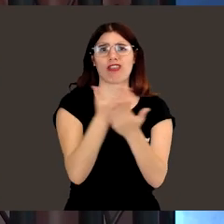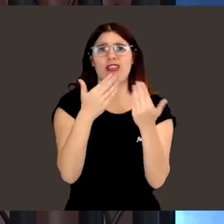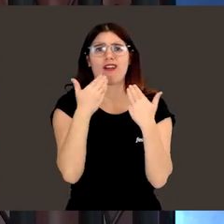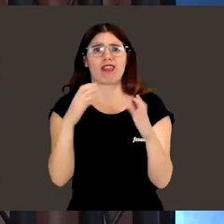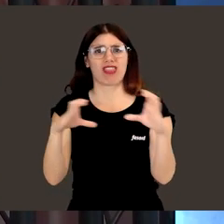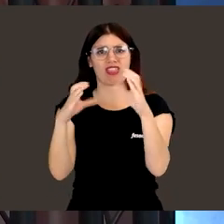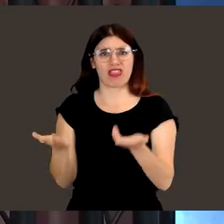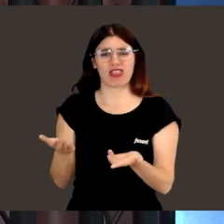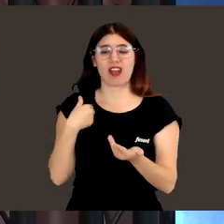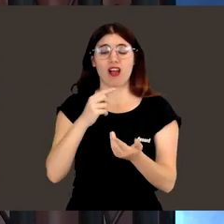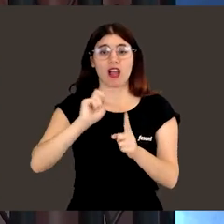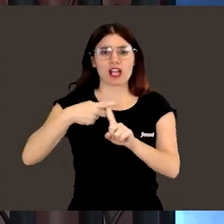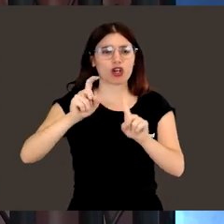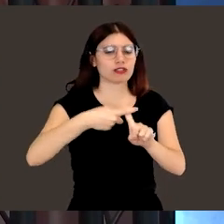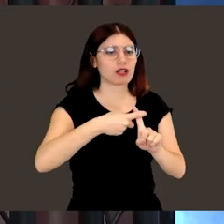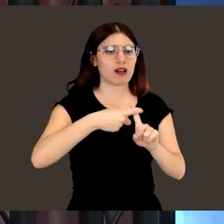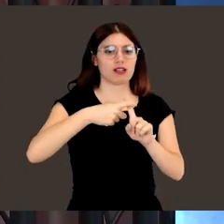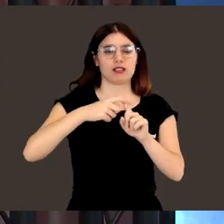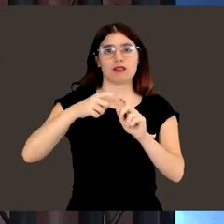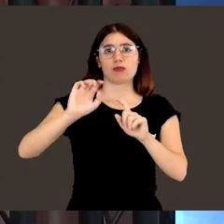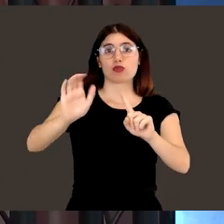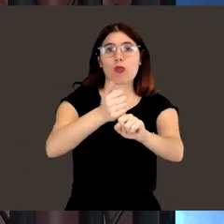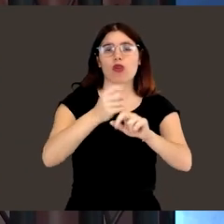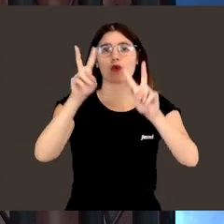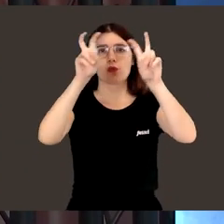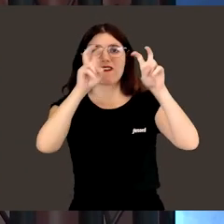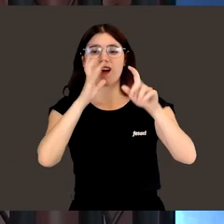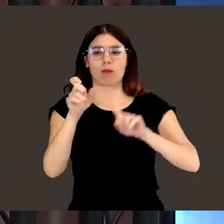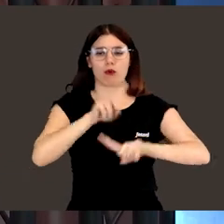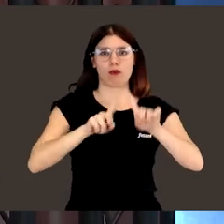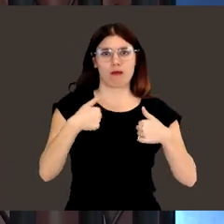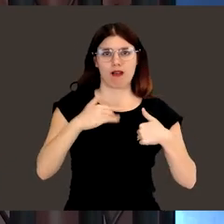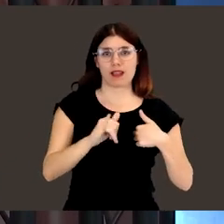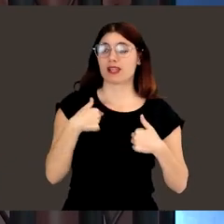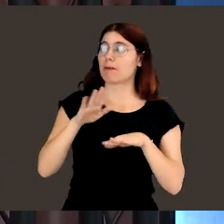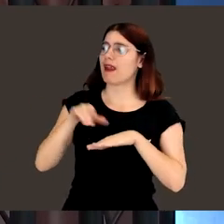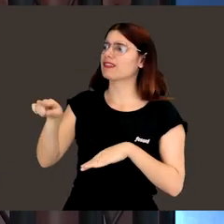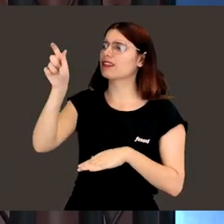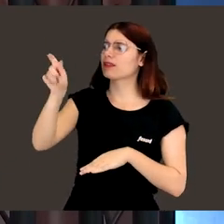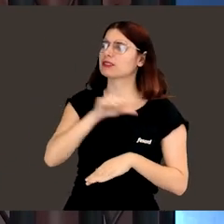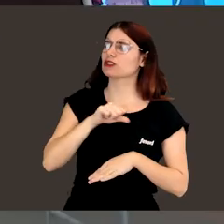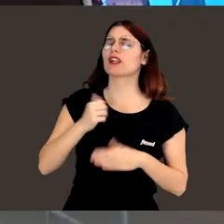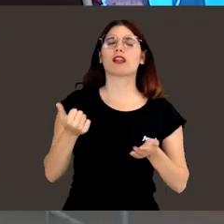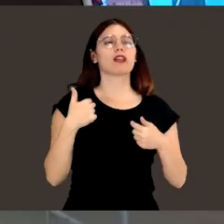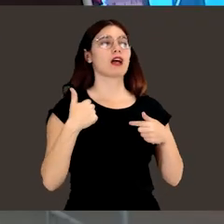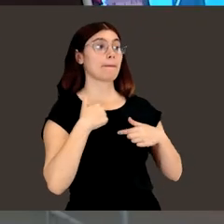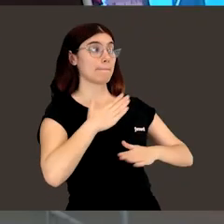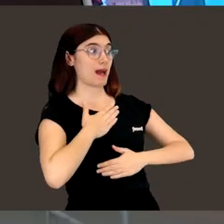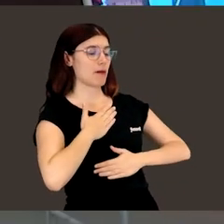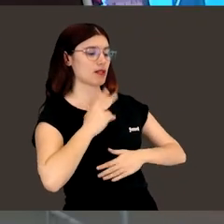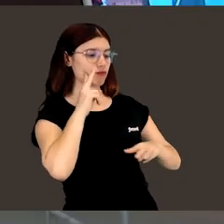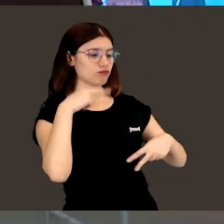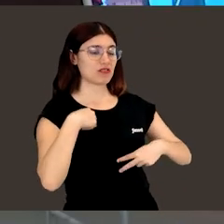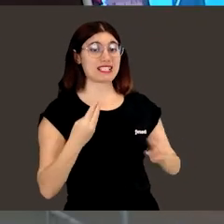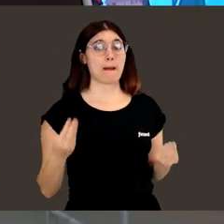mejor a la sociedad, lo que nos permite encontrar nuevas soluciones a los problemas que tenemos. Todo eso es ciencia. ¿Y qué supone para ti? Pues para